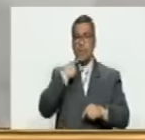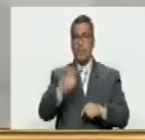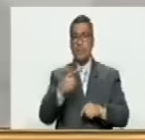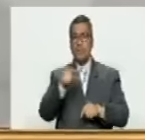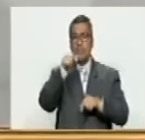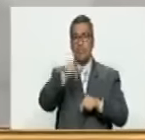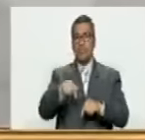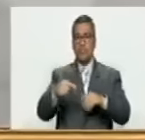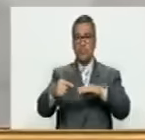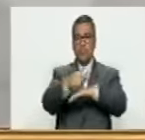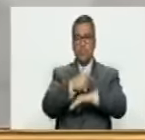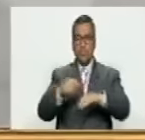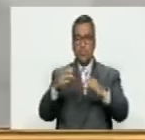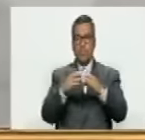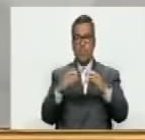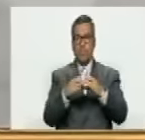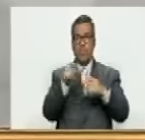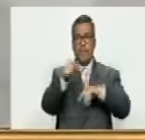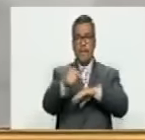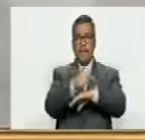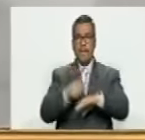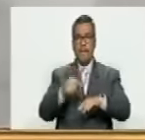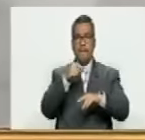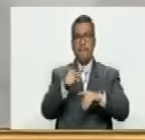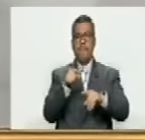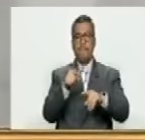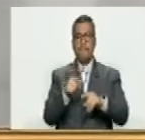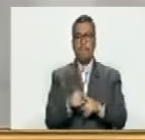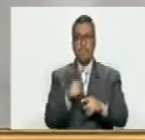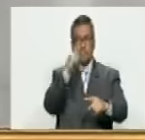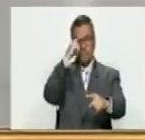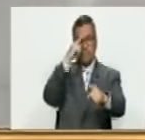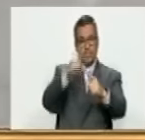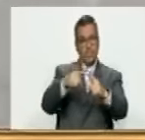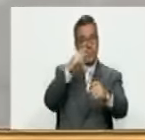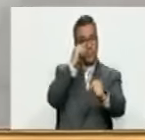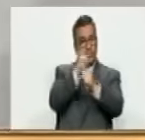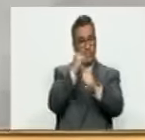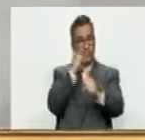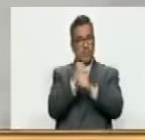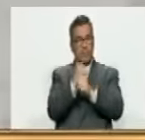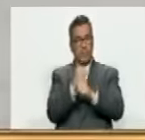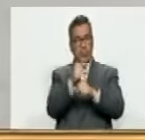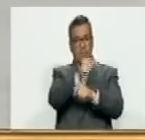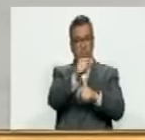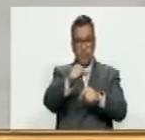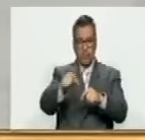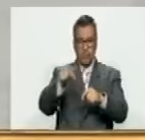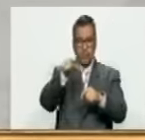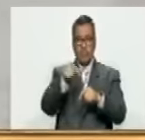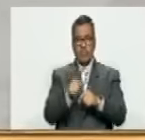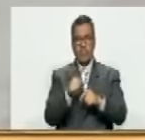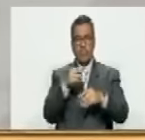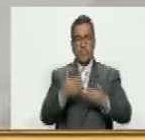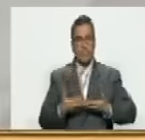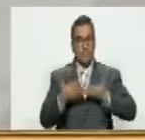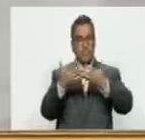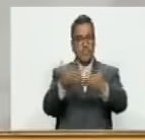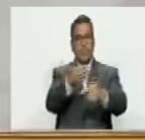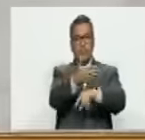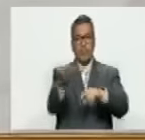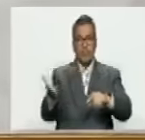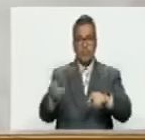este gabinete, este gobierno, va a un enfoque de trabajo con la gente, para la gente,